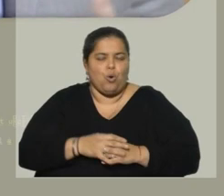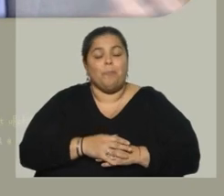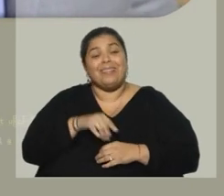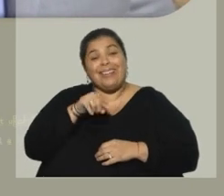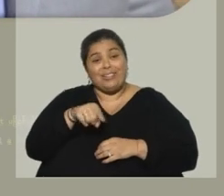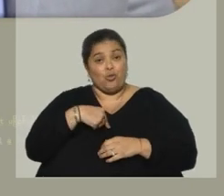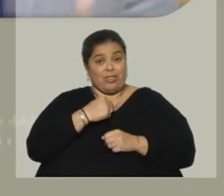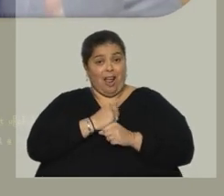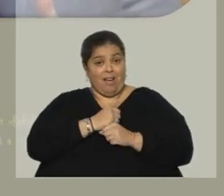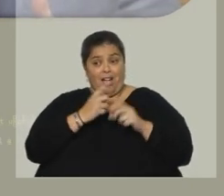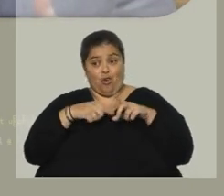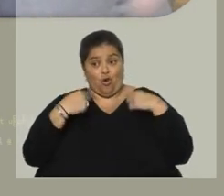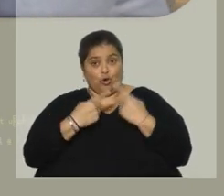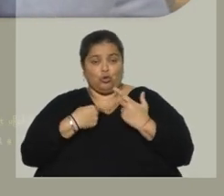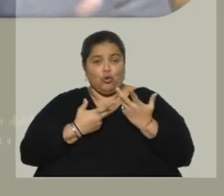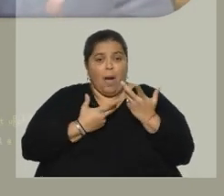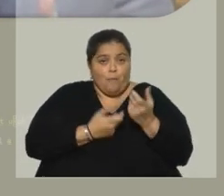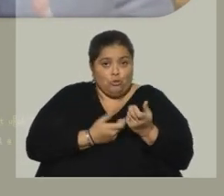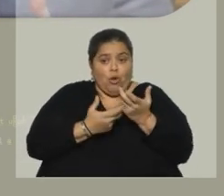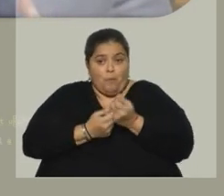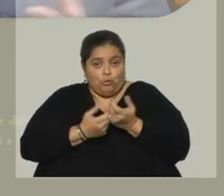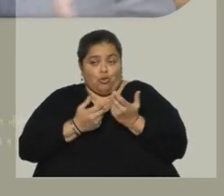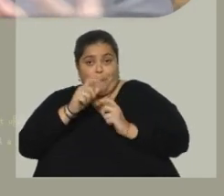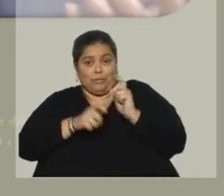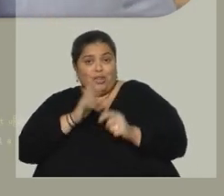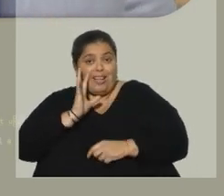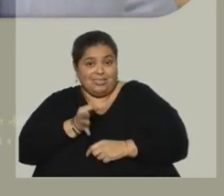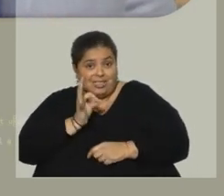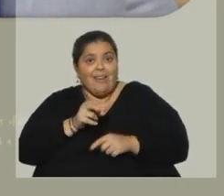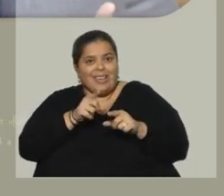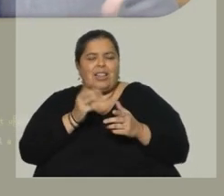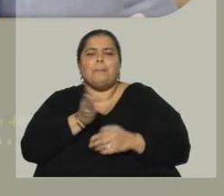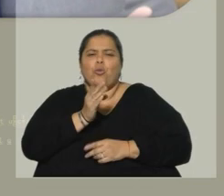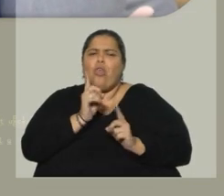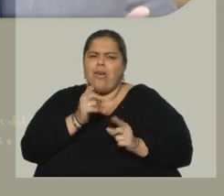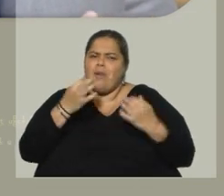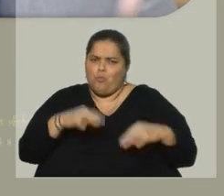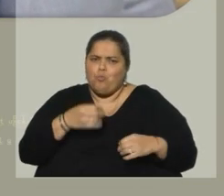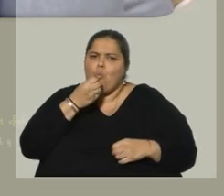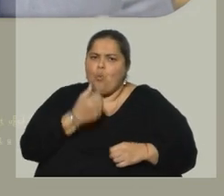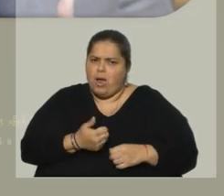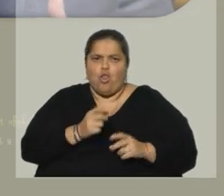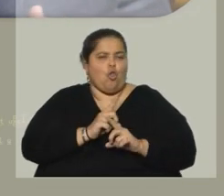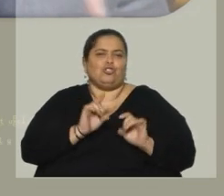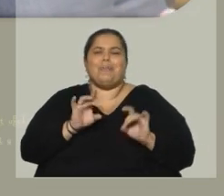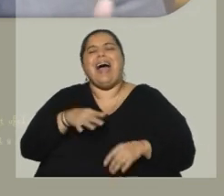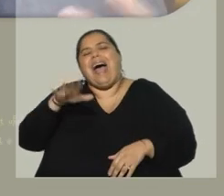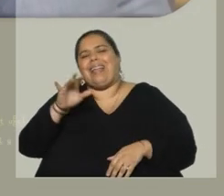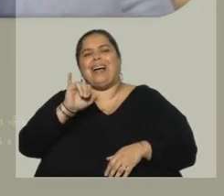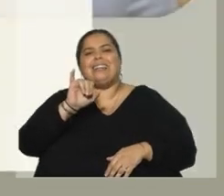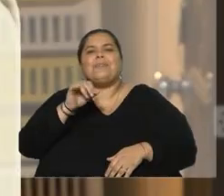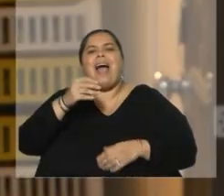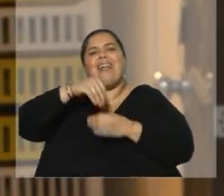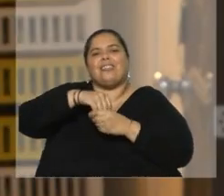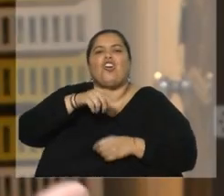trabajo nuestro, y por eso nos apoyamos en la gente que sabe a que el producto sea bueno, no porque tenga cannabis va a alcanzar, tenemos que conseguir que la gente